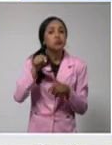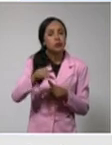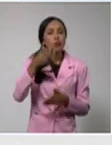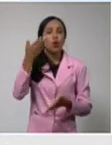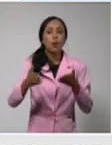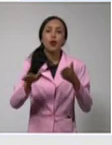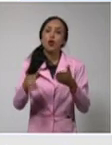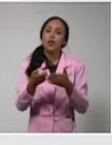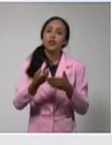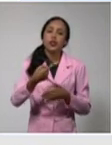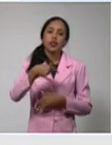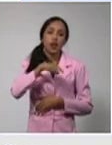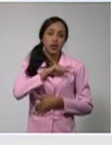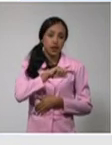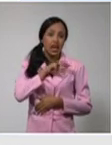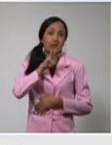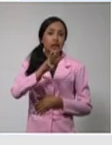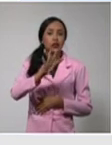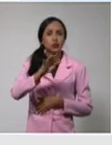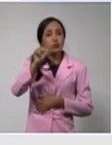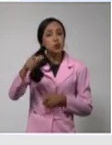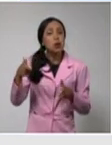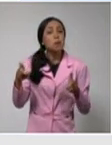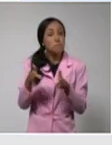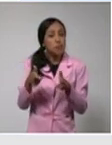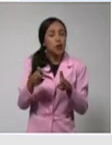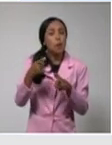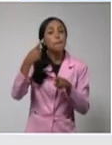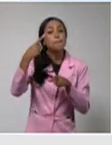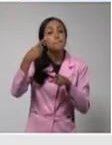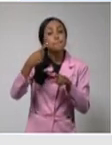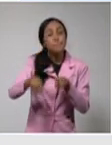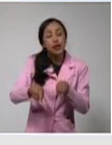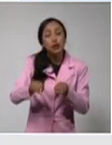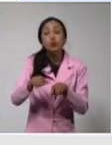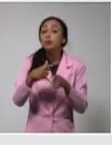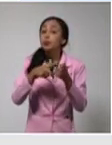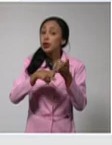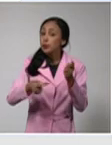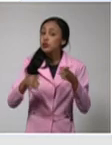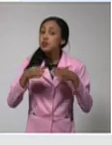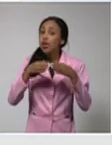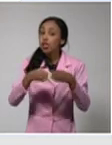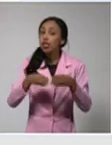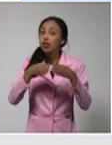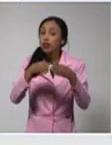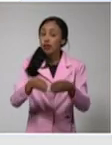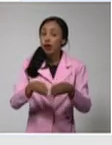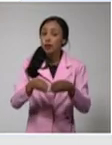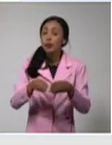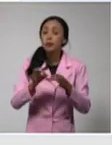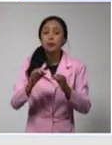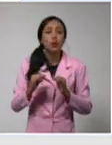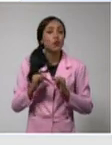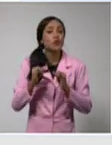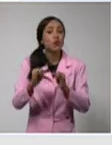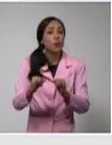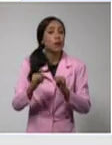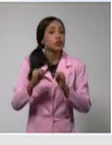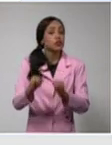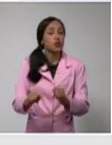día anterior, 34 menos. Pero para la provincia de Granma, para lo que la provincia de Granma